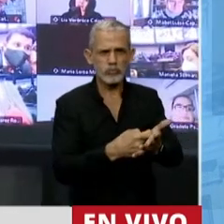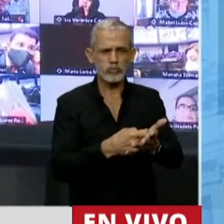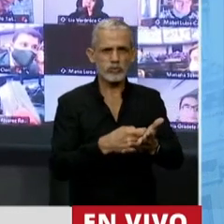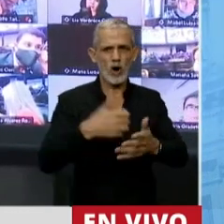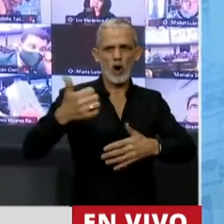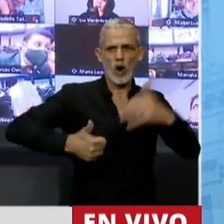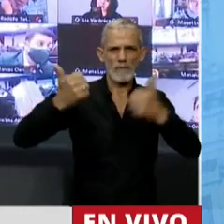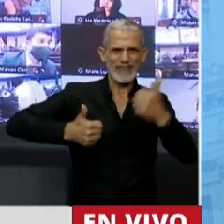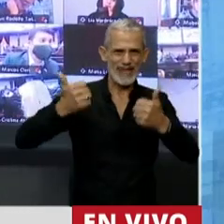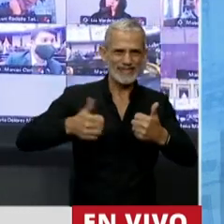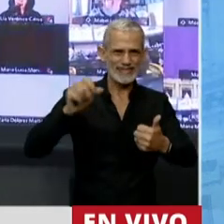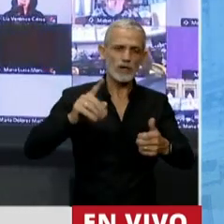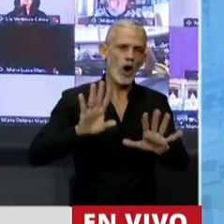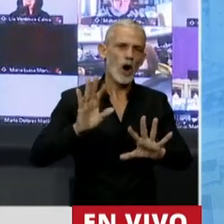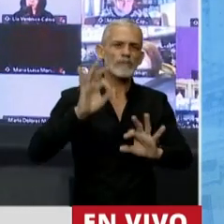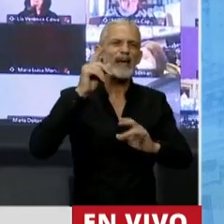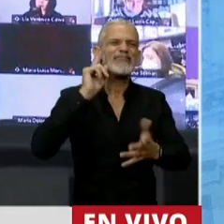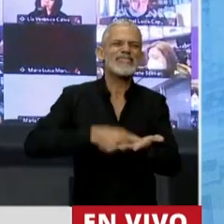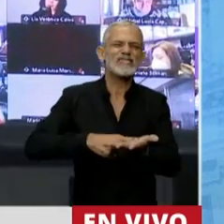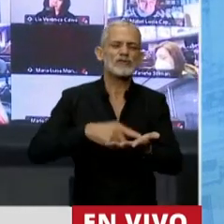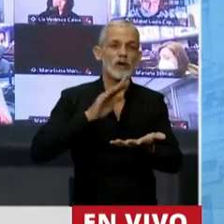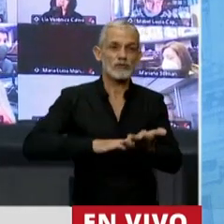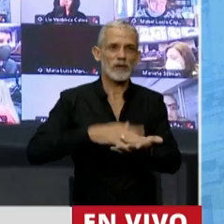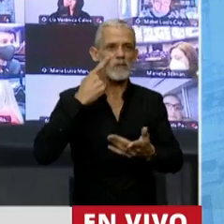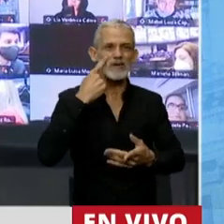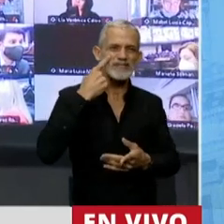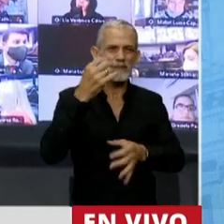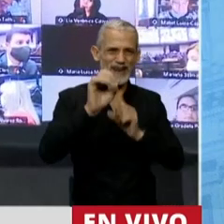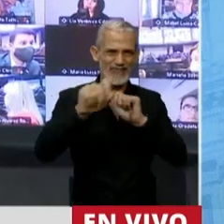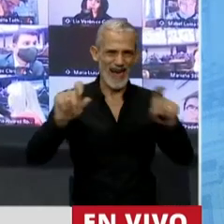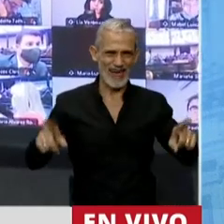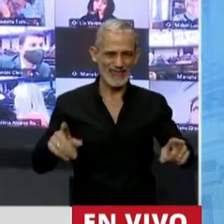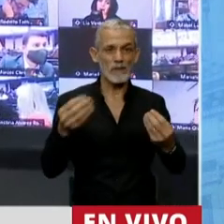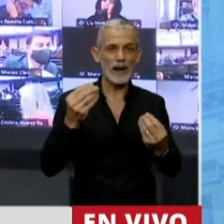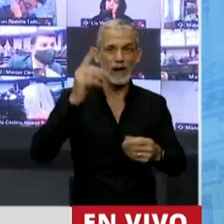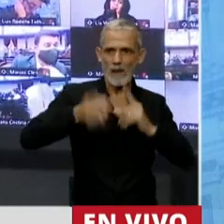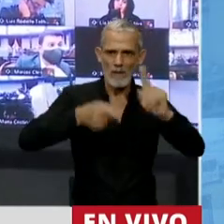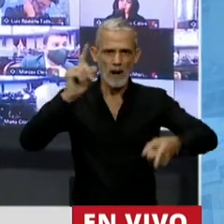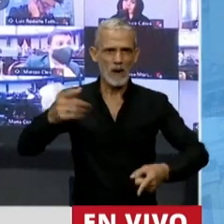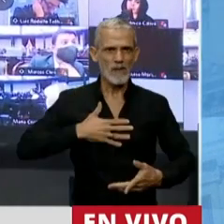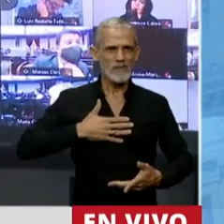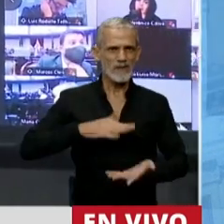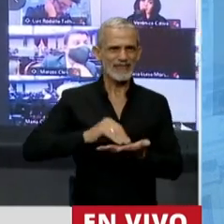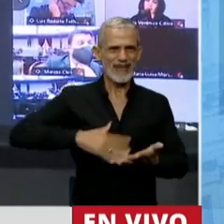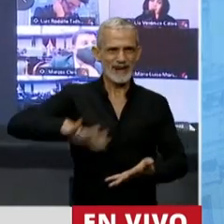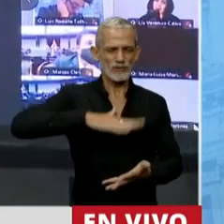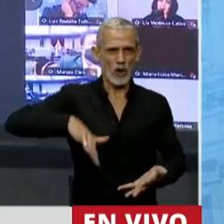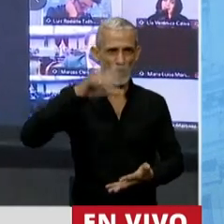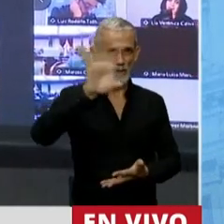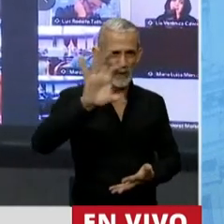competencia de las provincias y de las municipalidades para ordenar sus territorios,